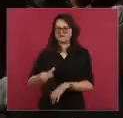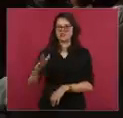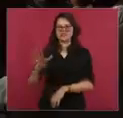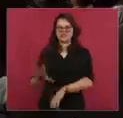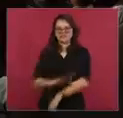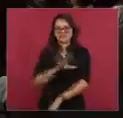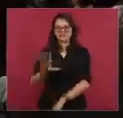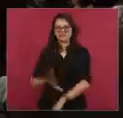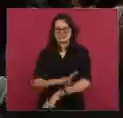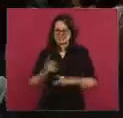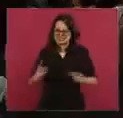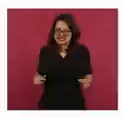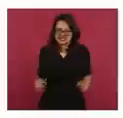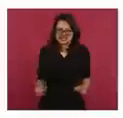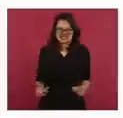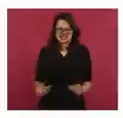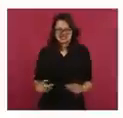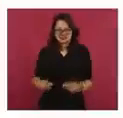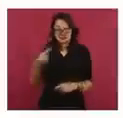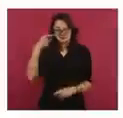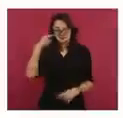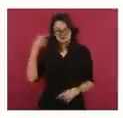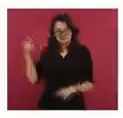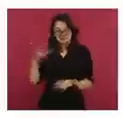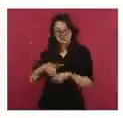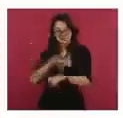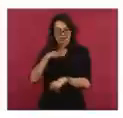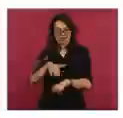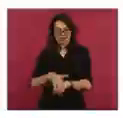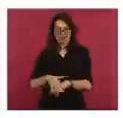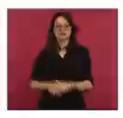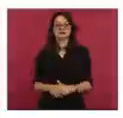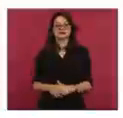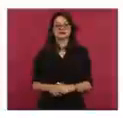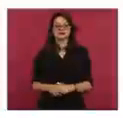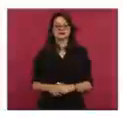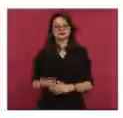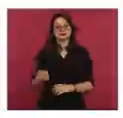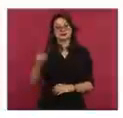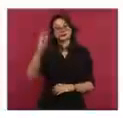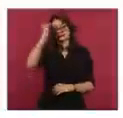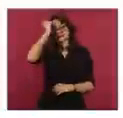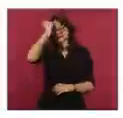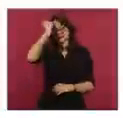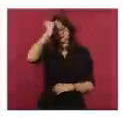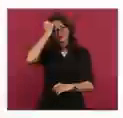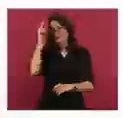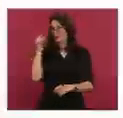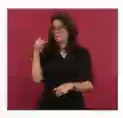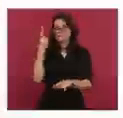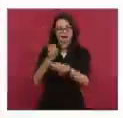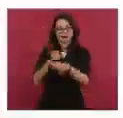Miren, así estamos, desde luego el primer ministro de la India sigue estando arriba